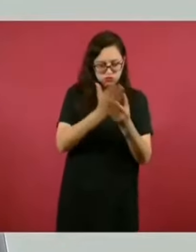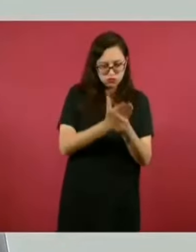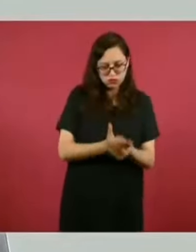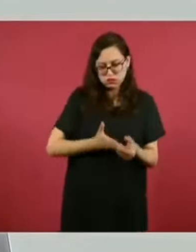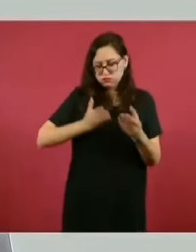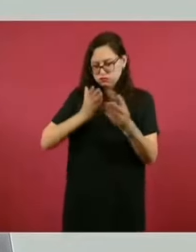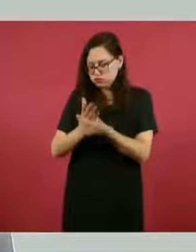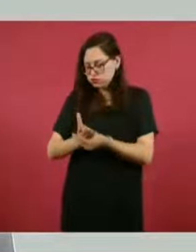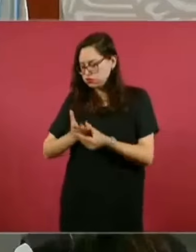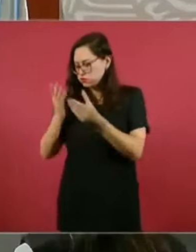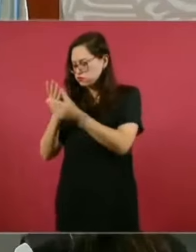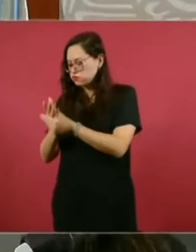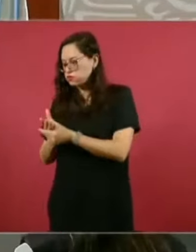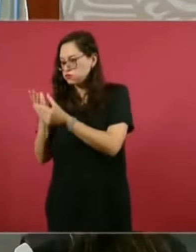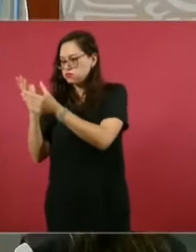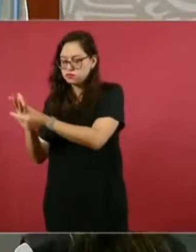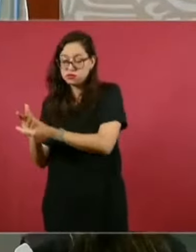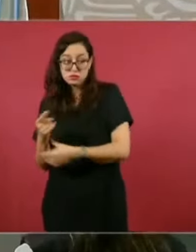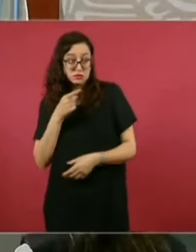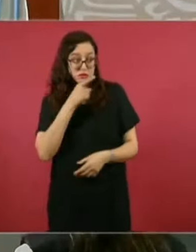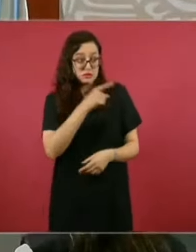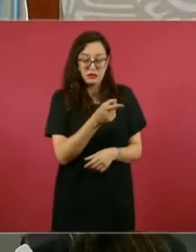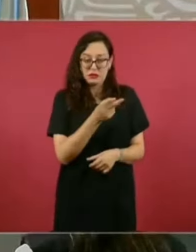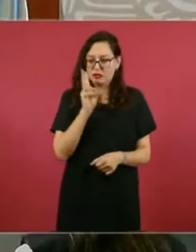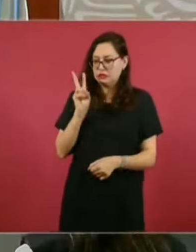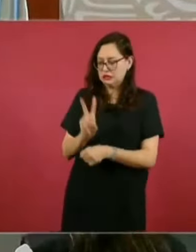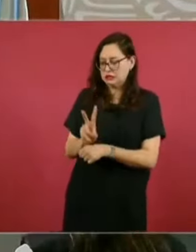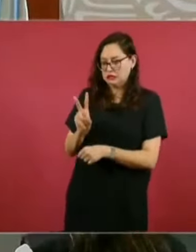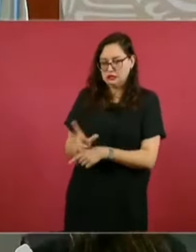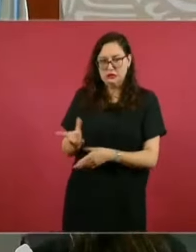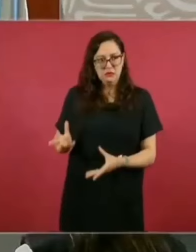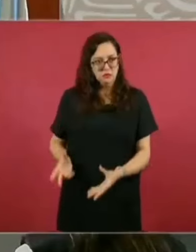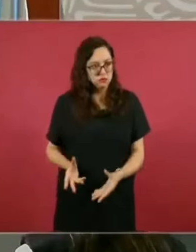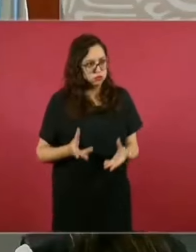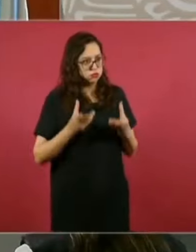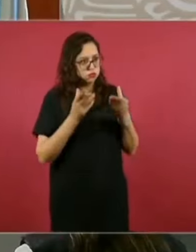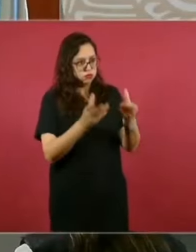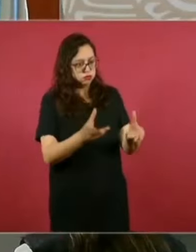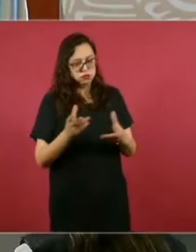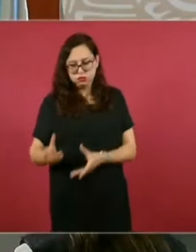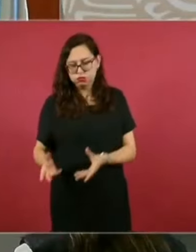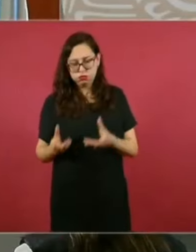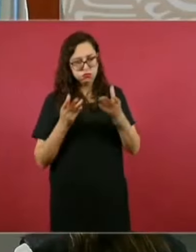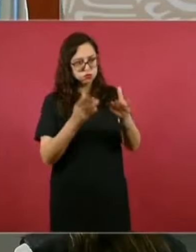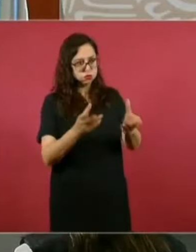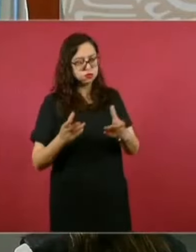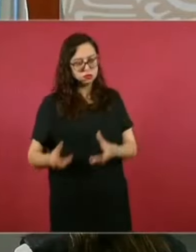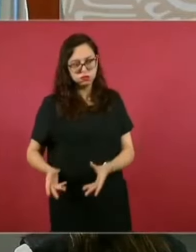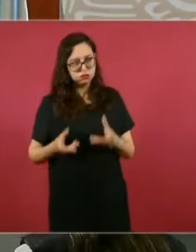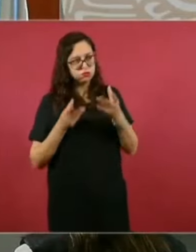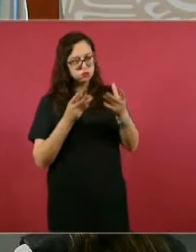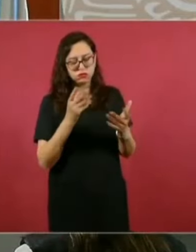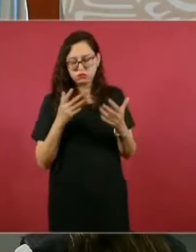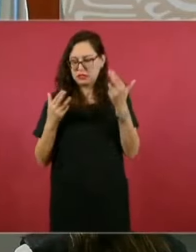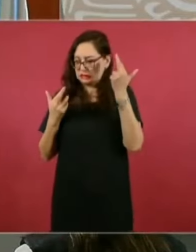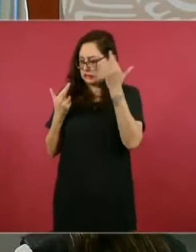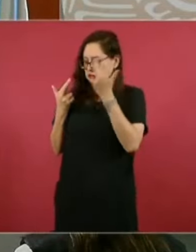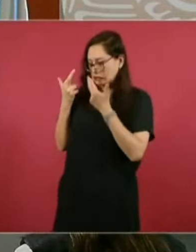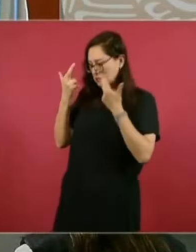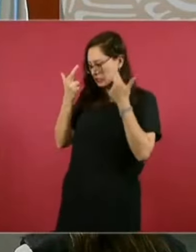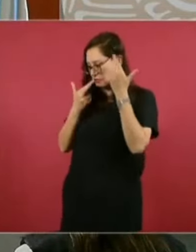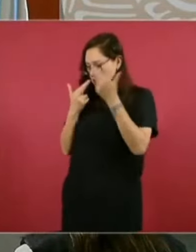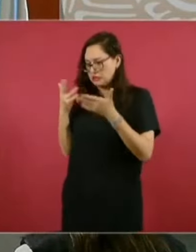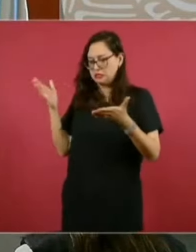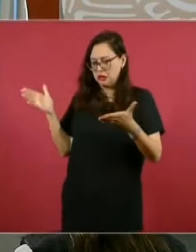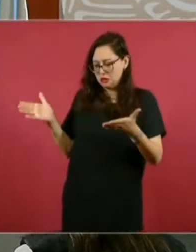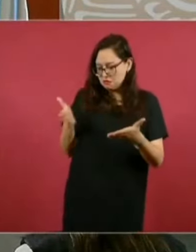instancias fiscalizadoras con objeto de aclarar las observaciones. A partir de este proceso